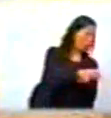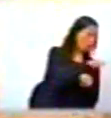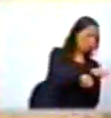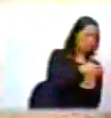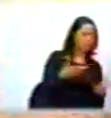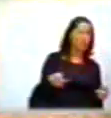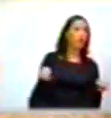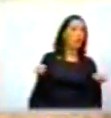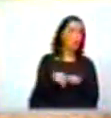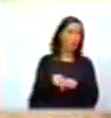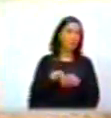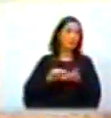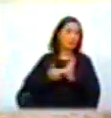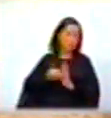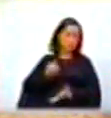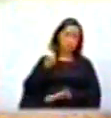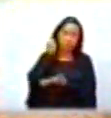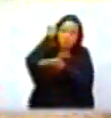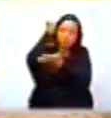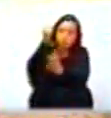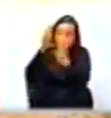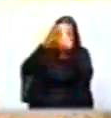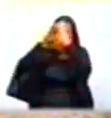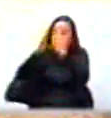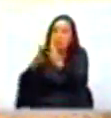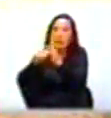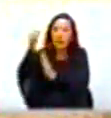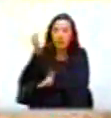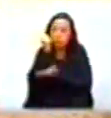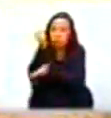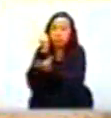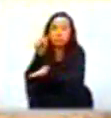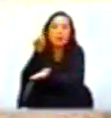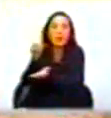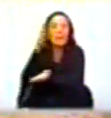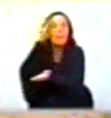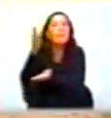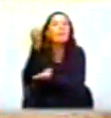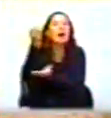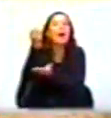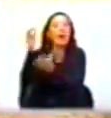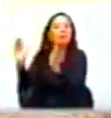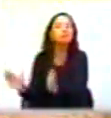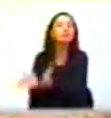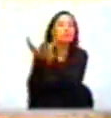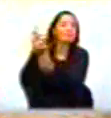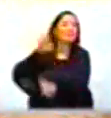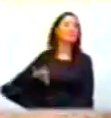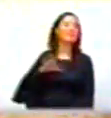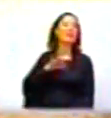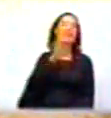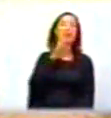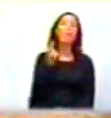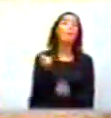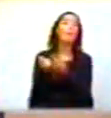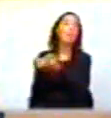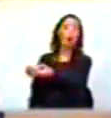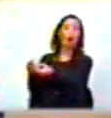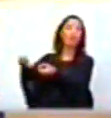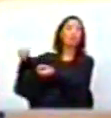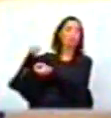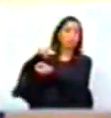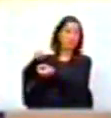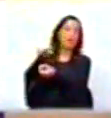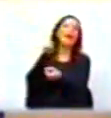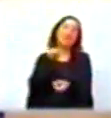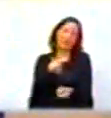concentración de los recursos del sector agropecuario para beneficiar a unos pocos. Estas